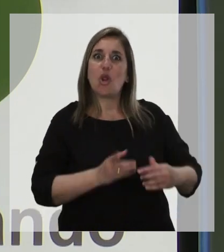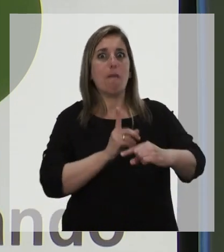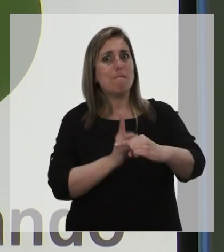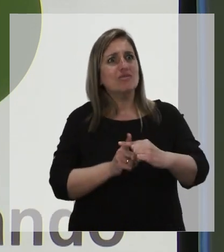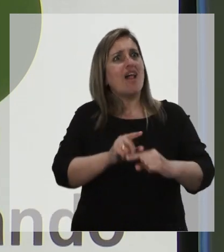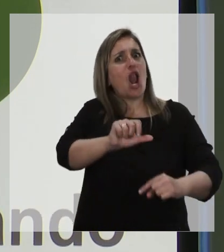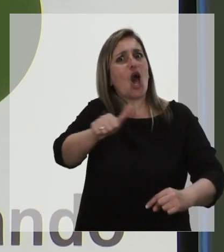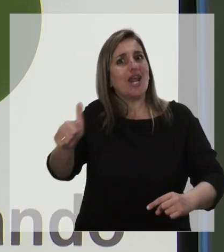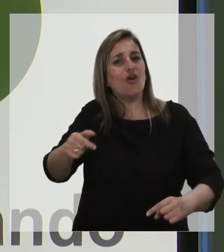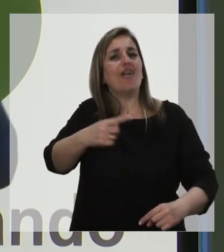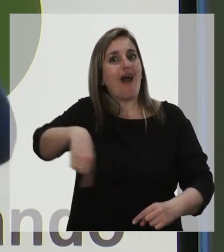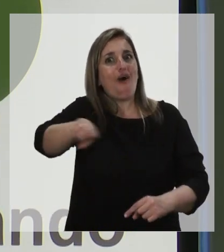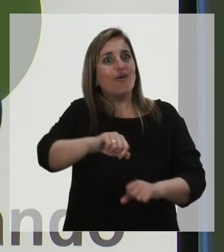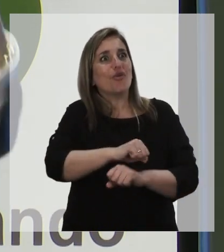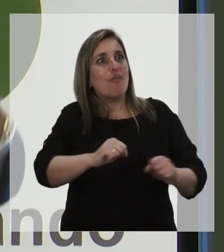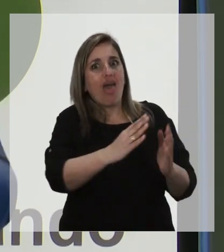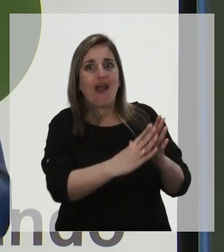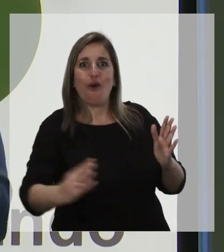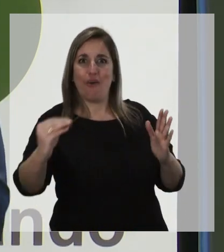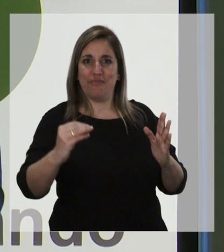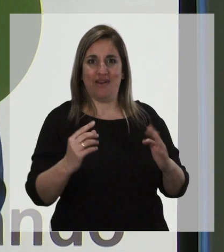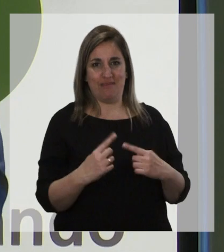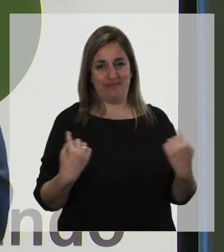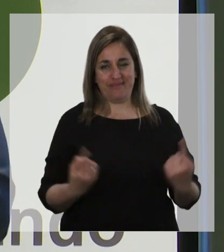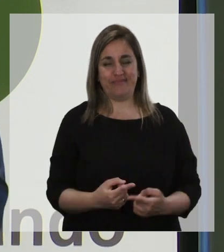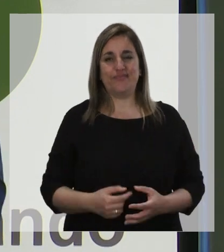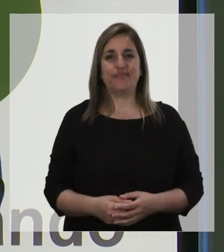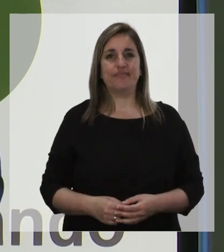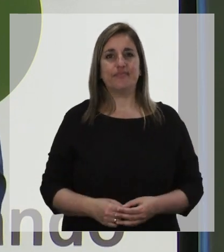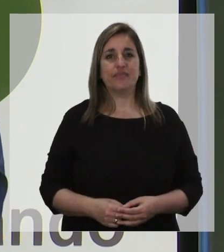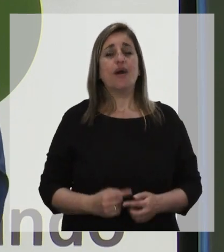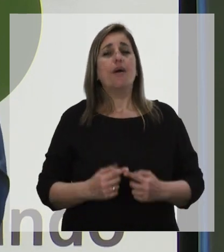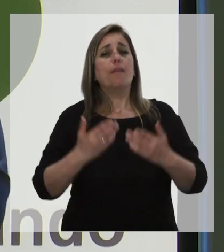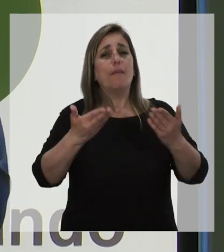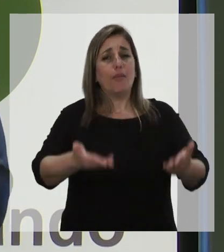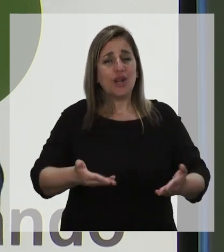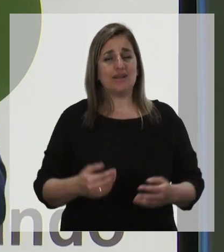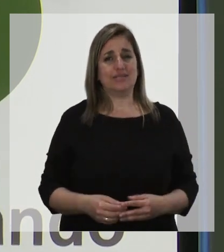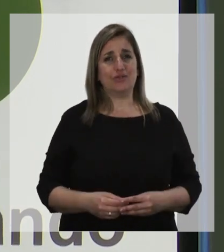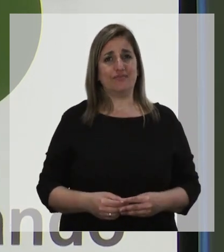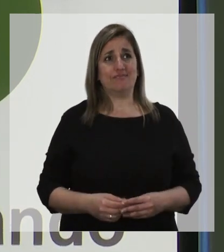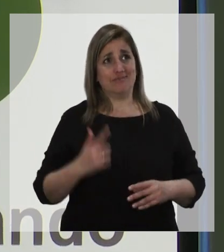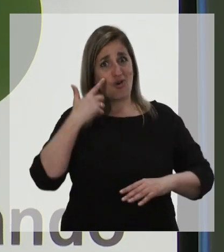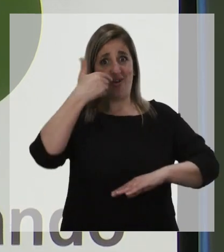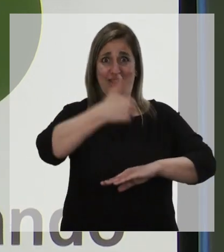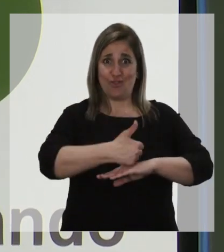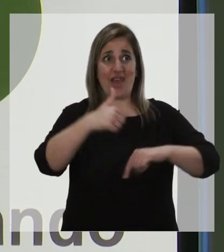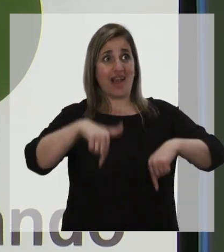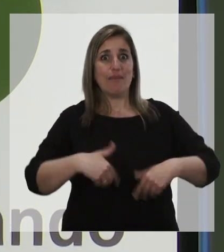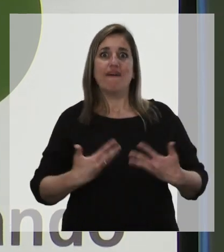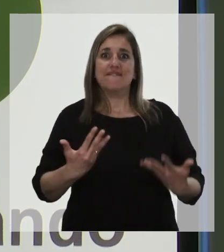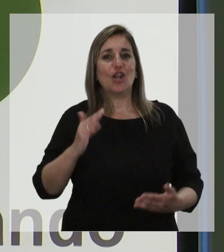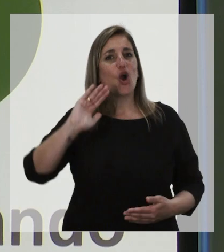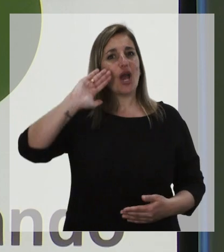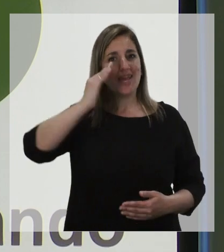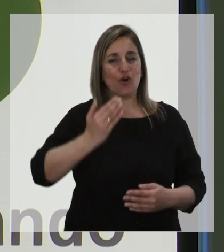afirmó, ese genera ondas expansivas a todo el resto. Y por eso mi presencia